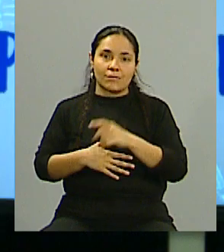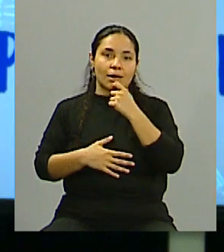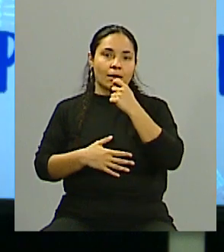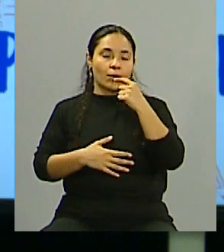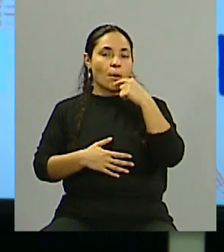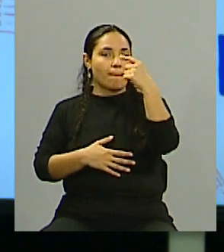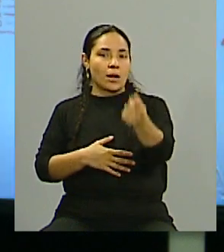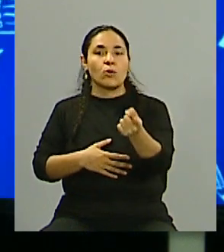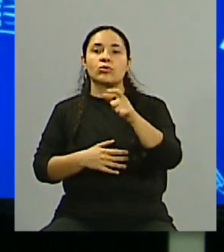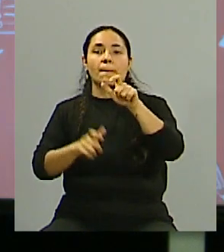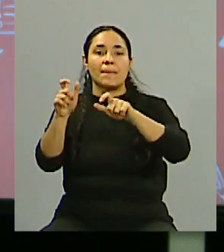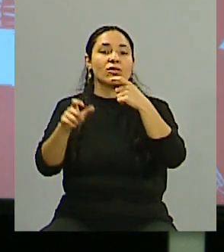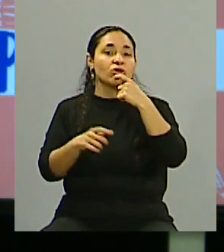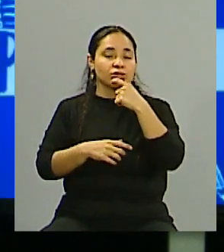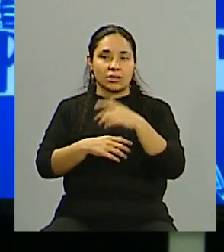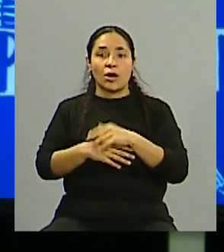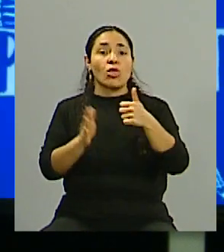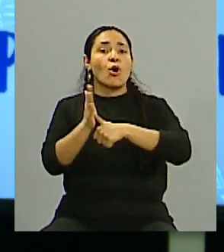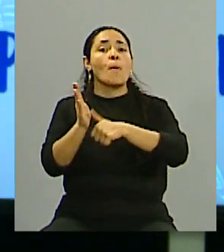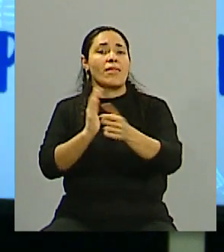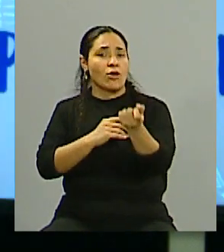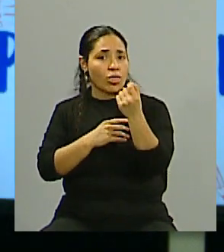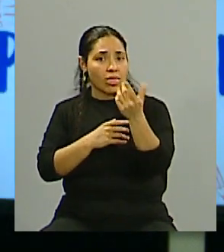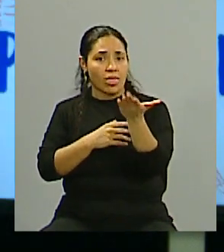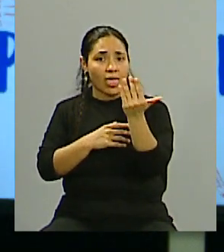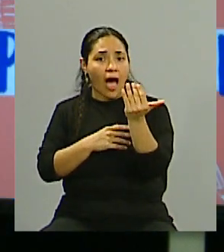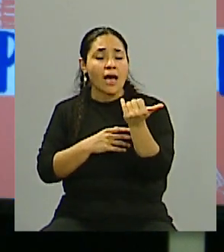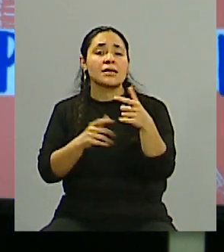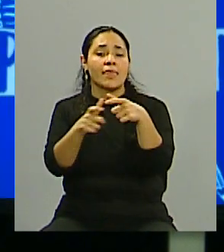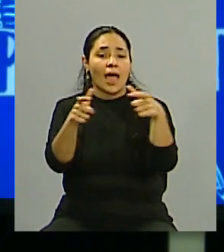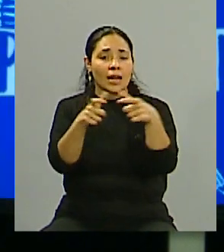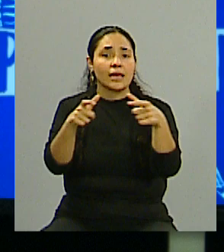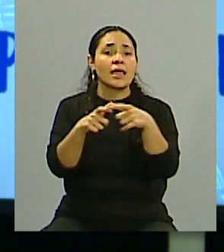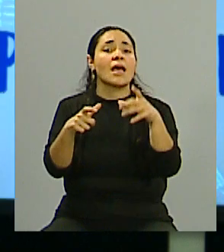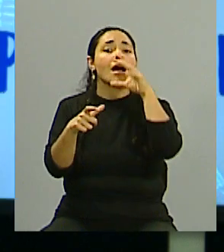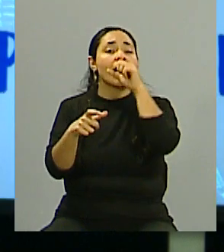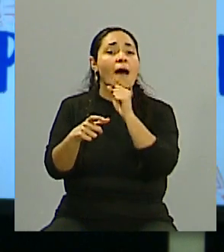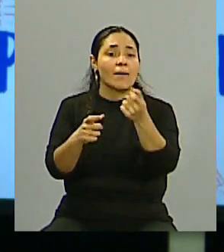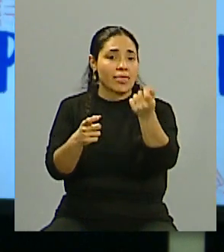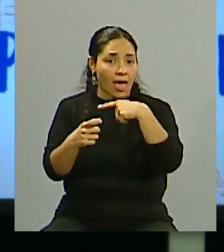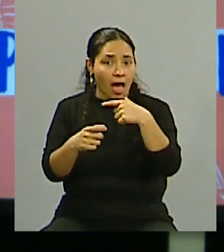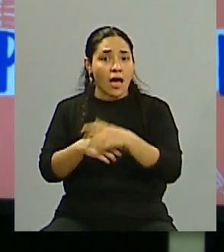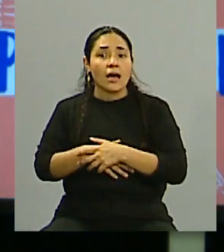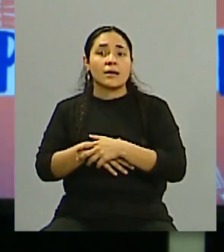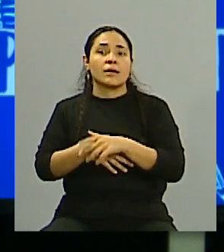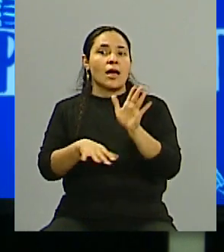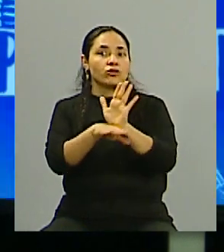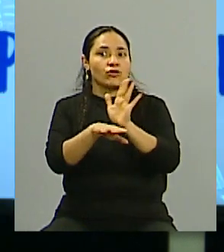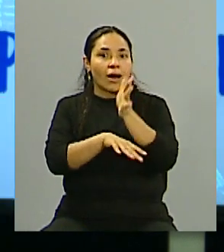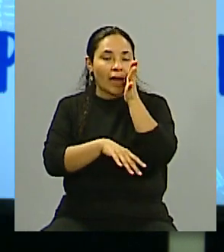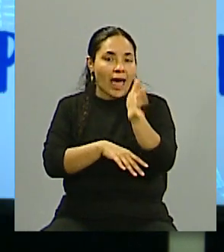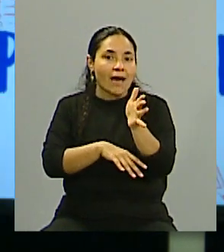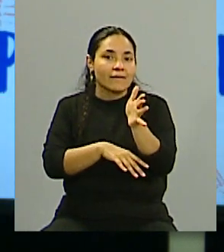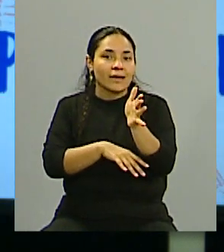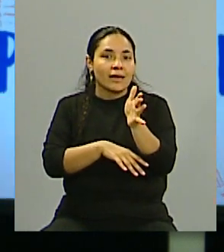cualquier mendocino y mendocino y le digo, ¿me das tu DNI, me das tu tarjeta y tu clave? Si me la dan, no es tan grave como dar